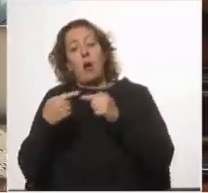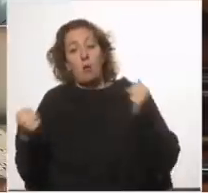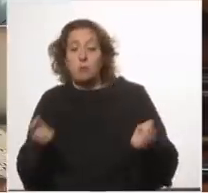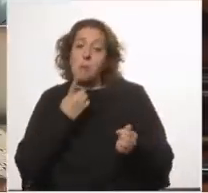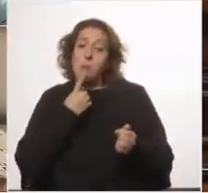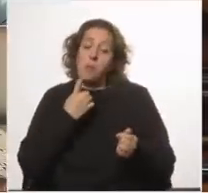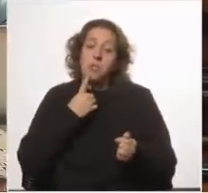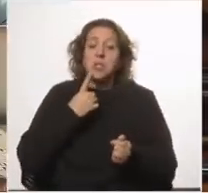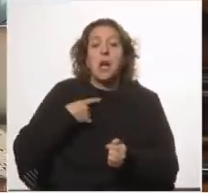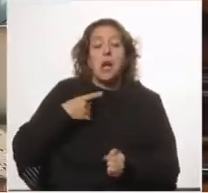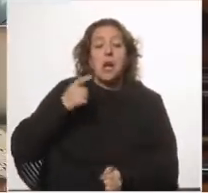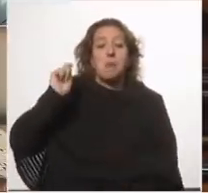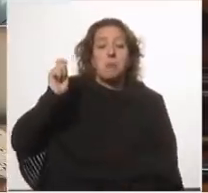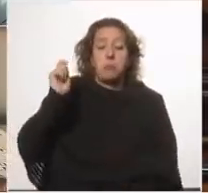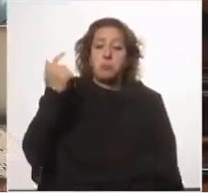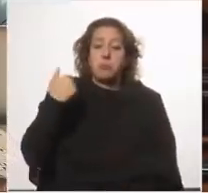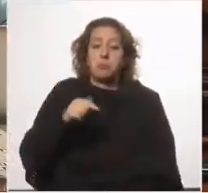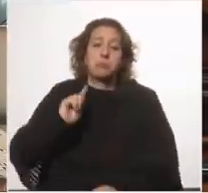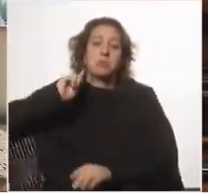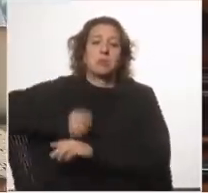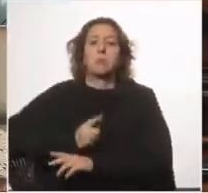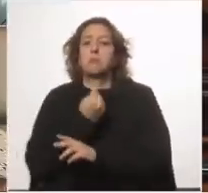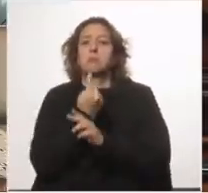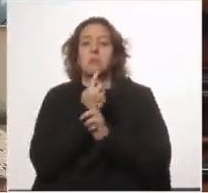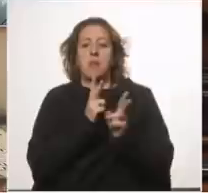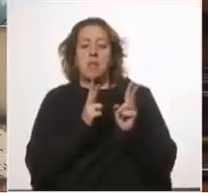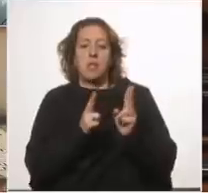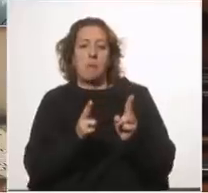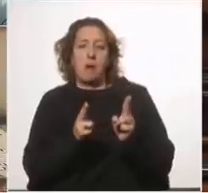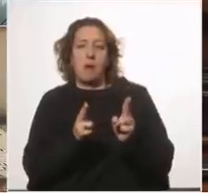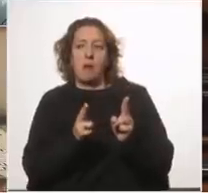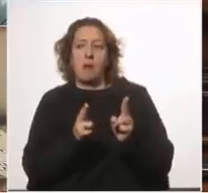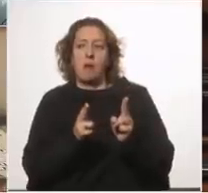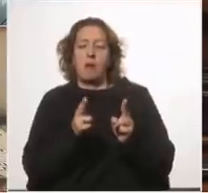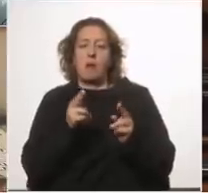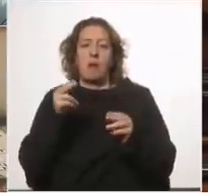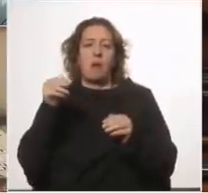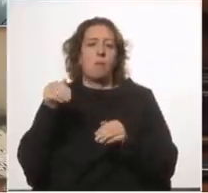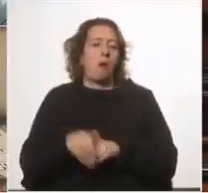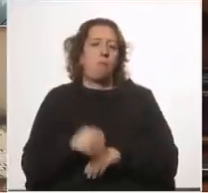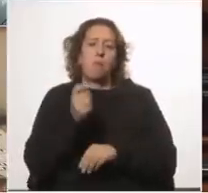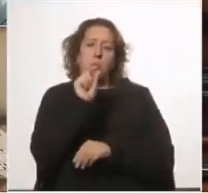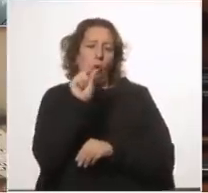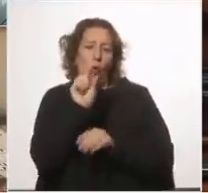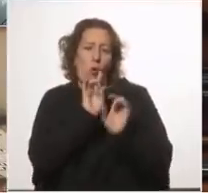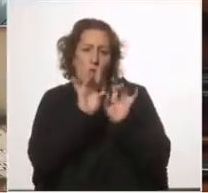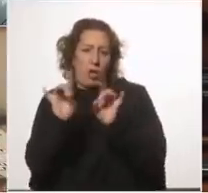pública, determinaron una primera etapa, como muestra el gráfico, de bajos contagios.